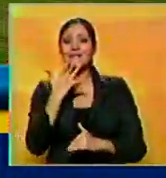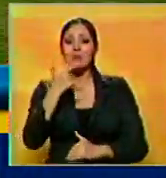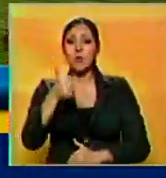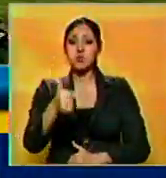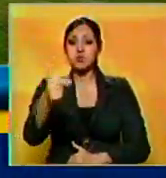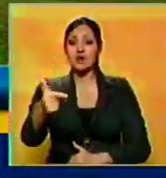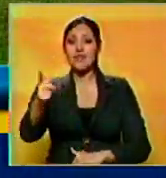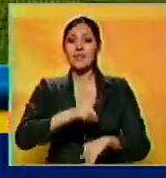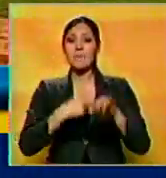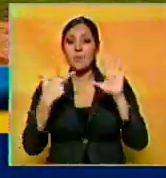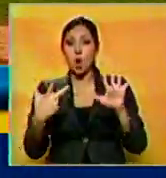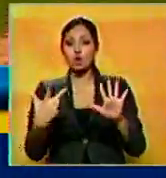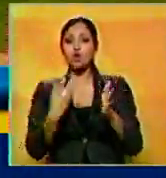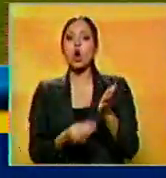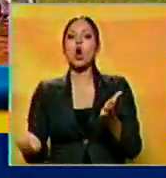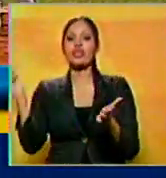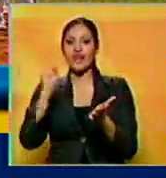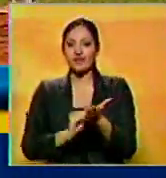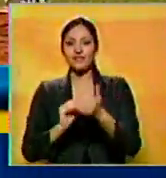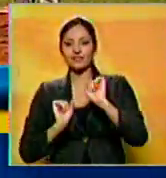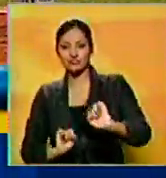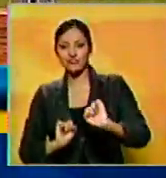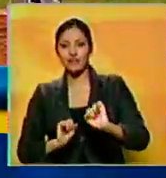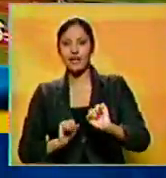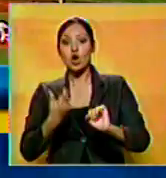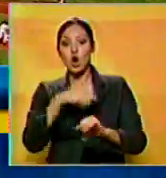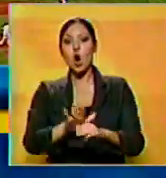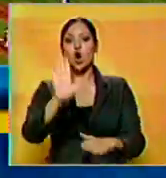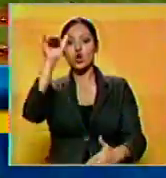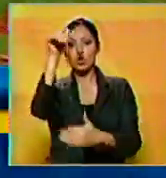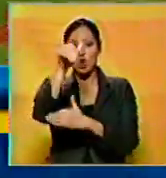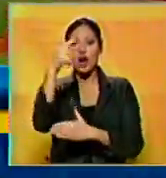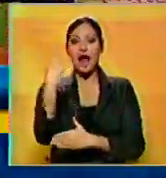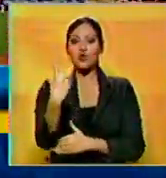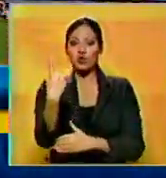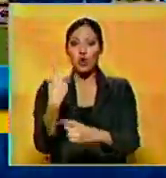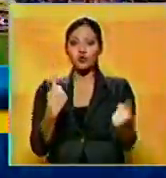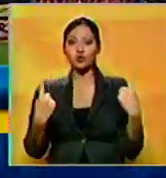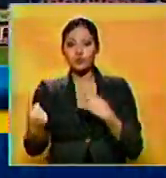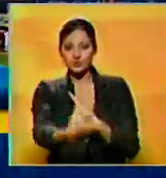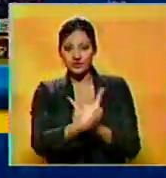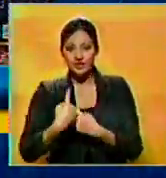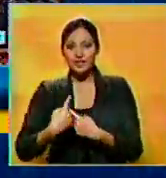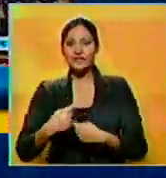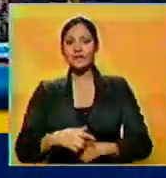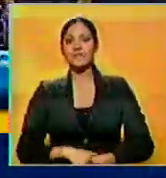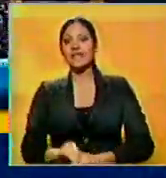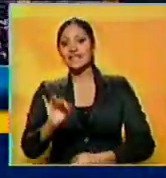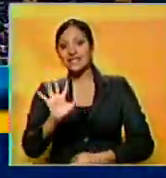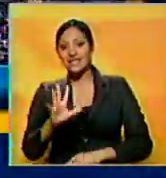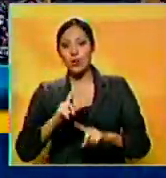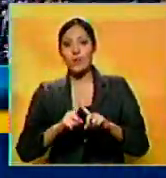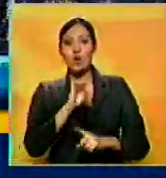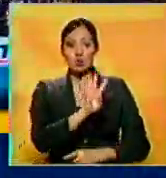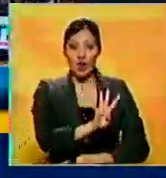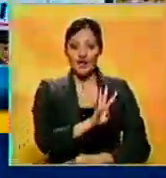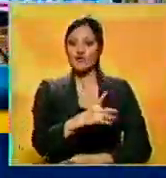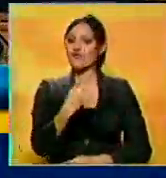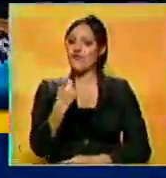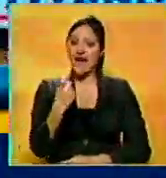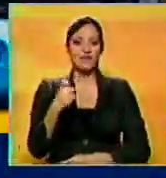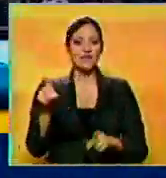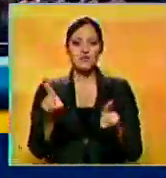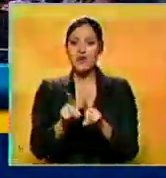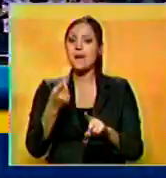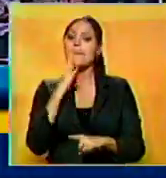Molina y en el octavo volvieron al ataque. Ahora con jondrón con una en circulación de Oscar Salazar, que dejó el juego 5 por 4, pero no pudo evitar que